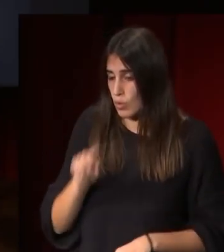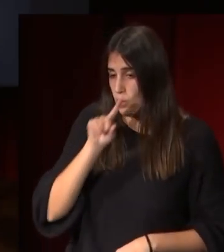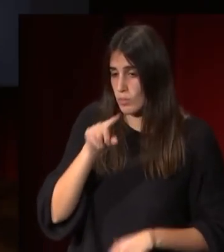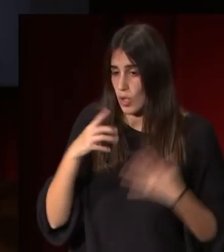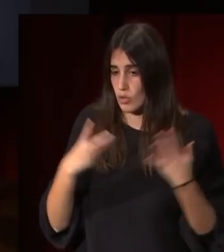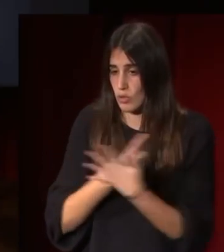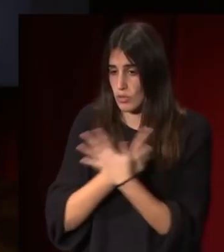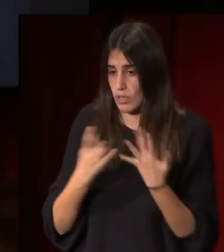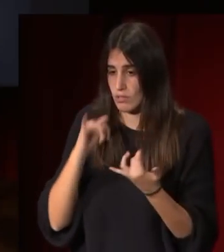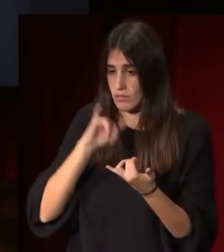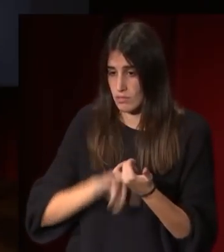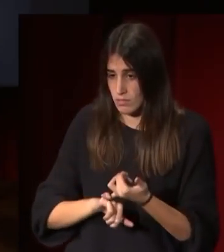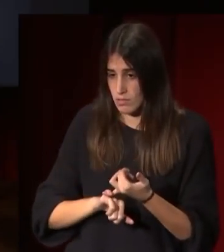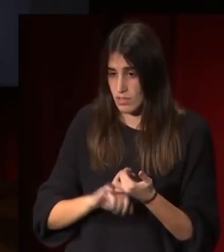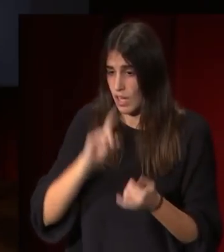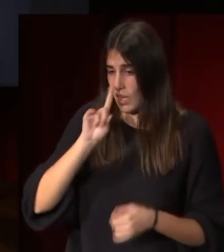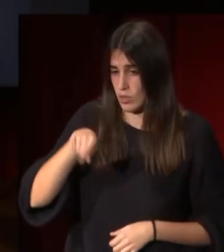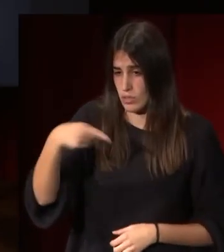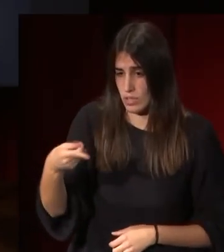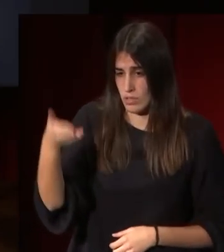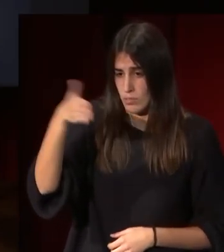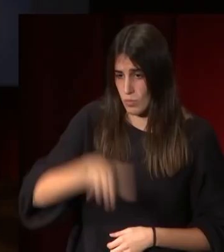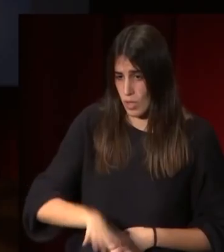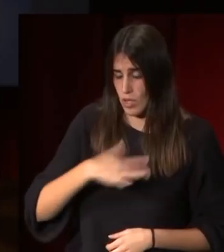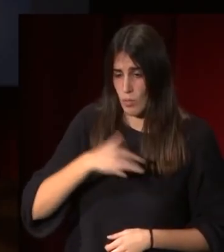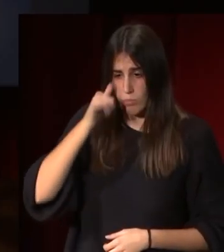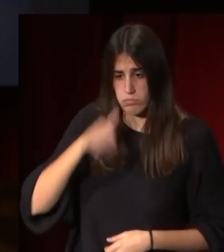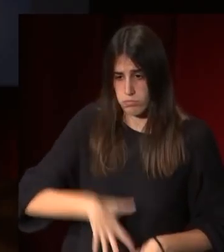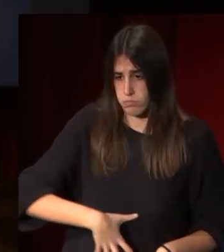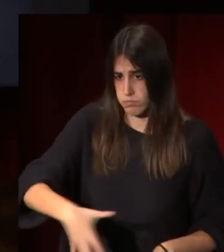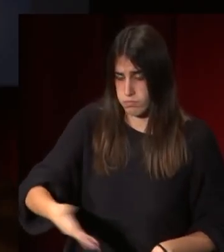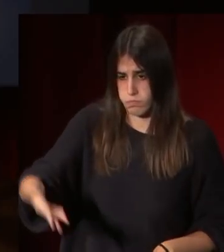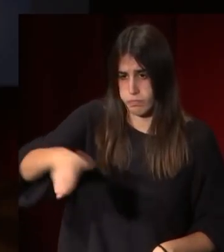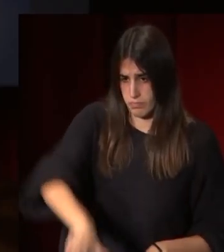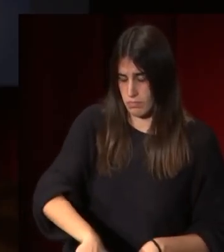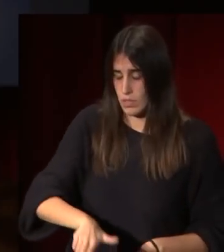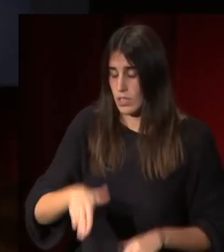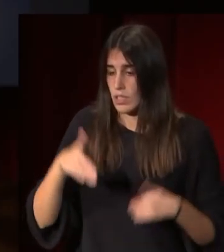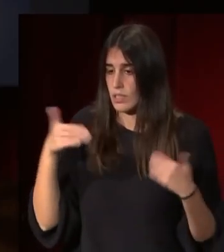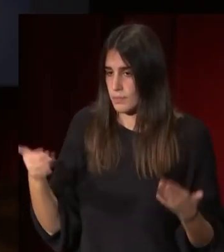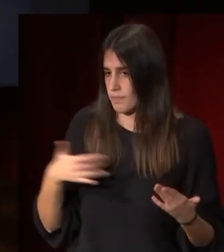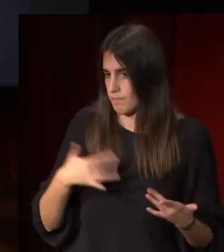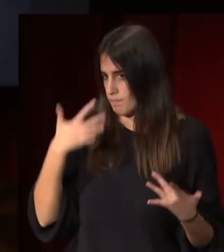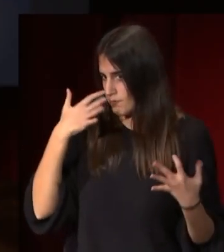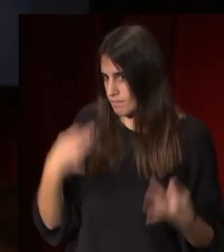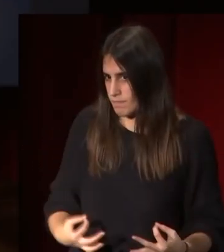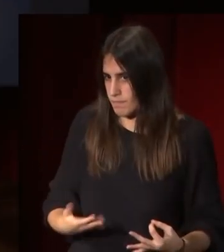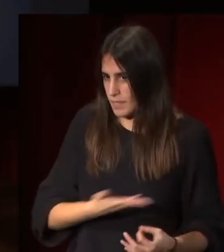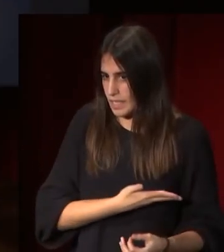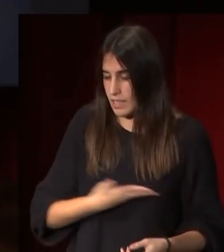fallece en 1818 de sobreparto de su segunda hija y verdaderamente tiene que retratarla